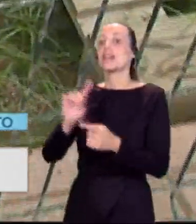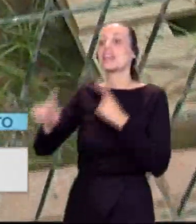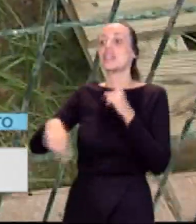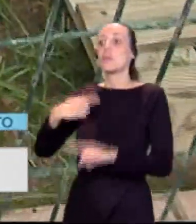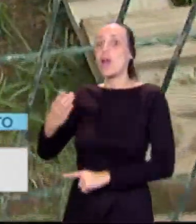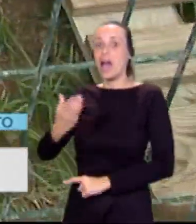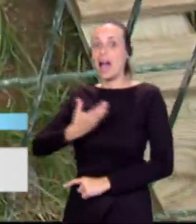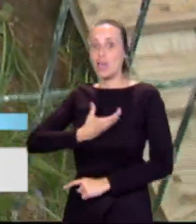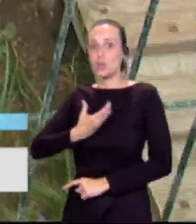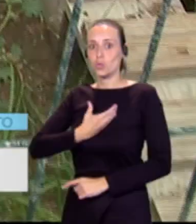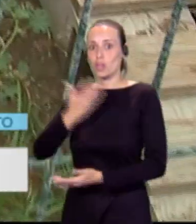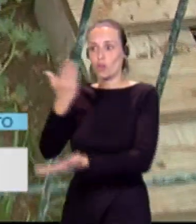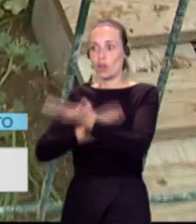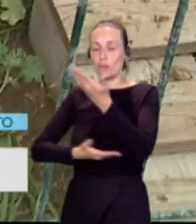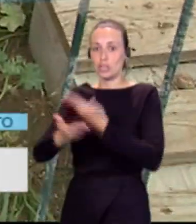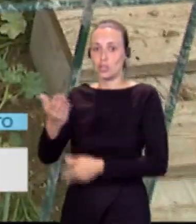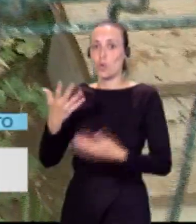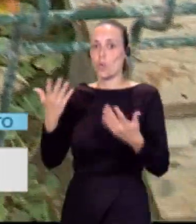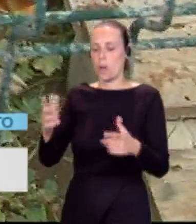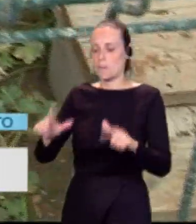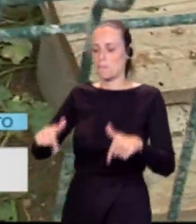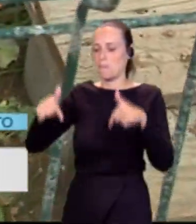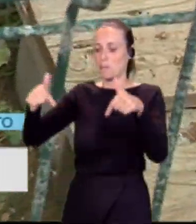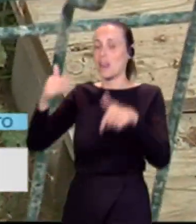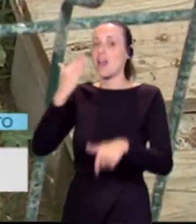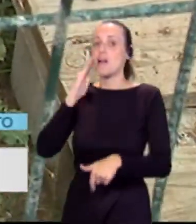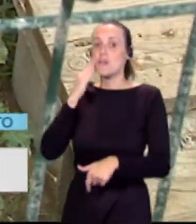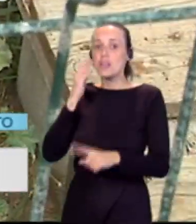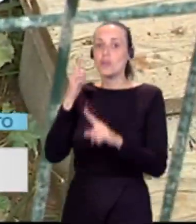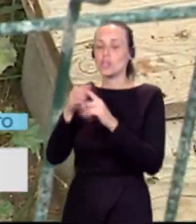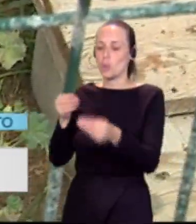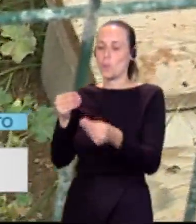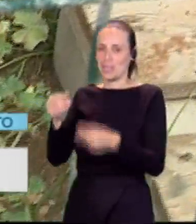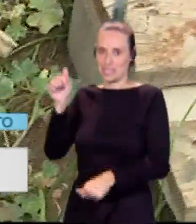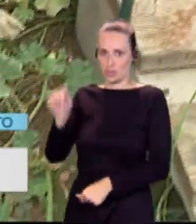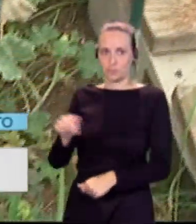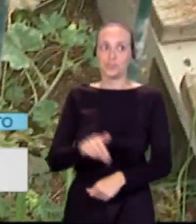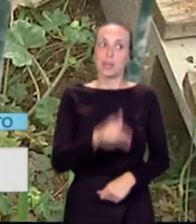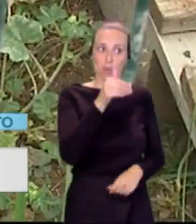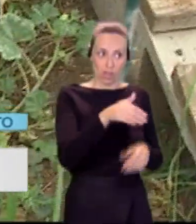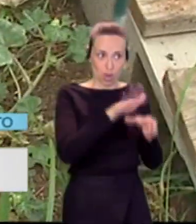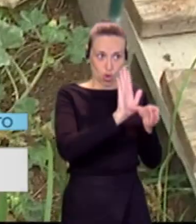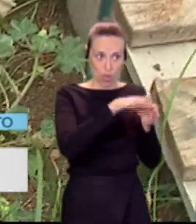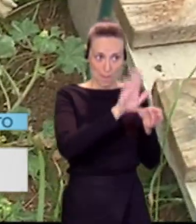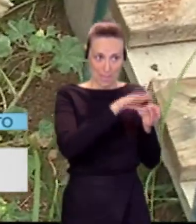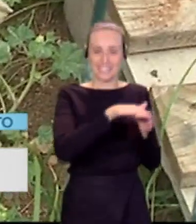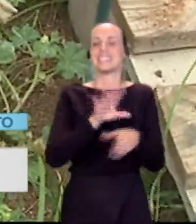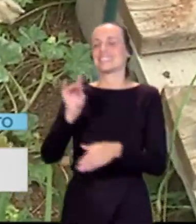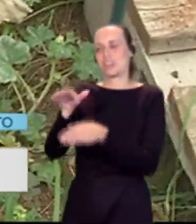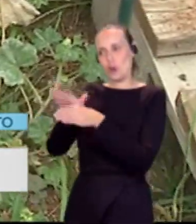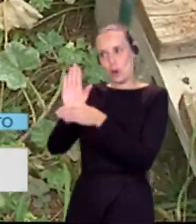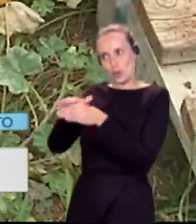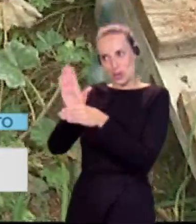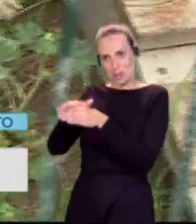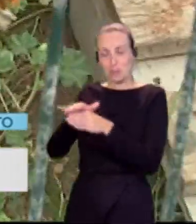colaborado en traer papeleras amarillas para este plástico. Ajá, importante, papeleras con tapa. Con tapa, para que no lo que